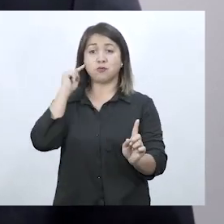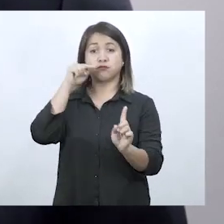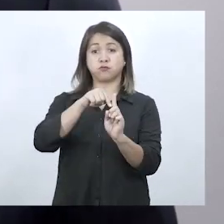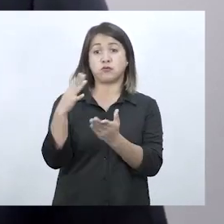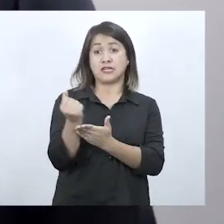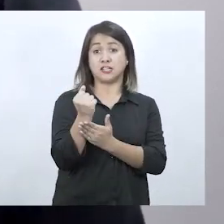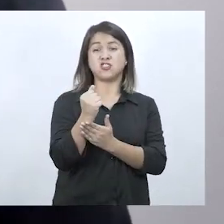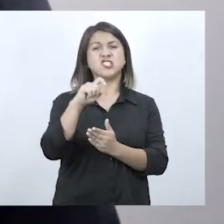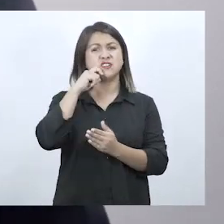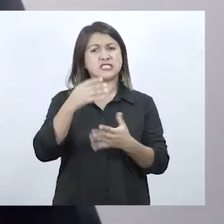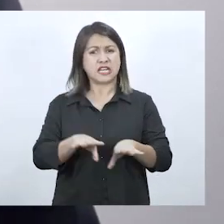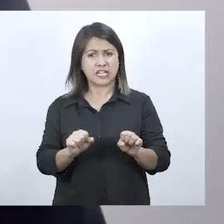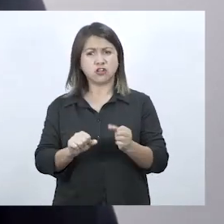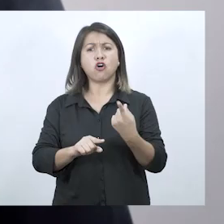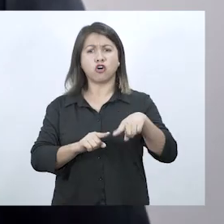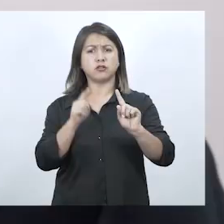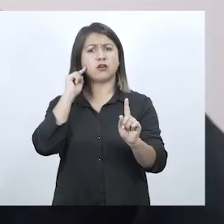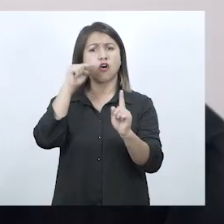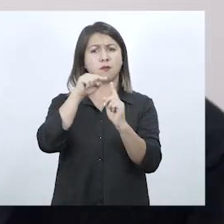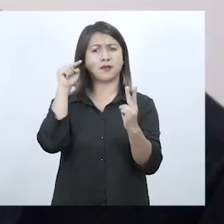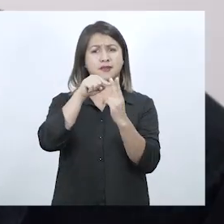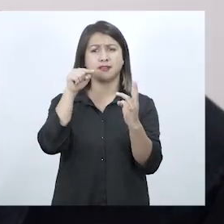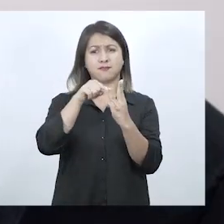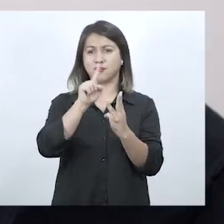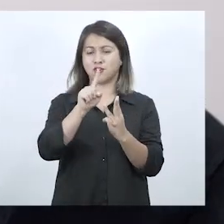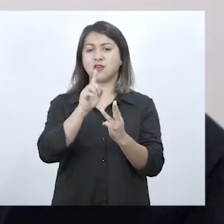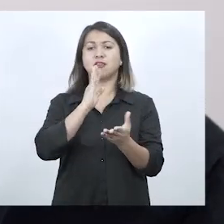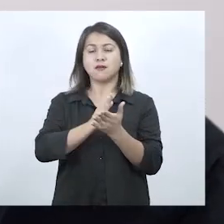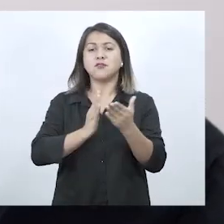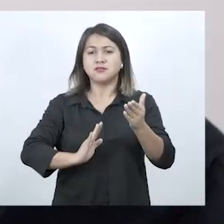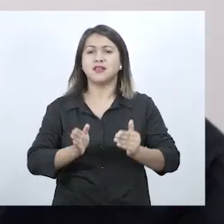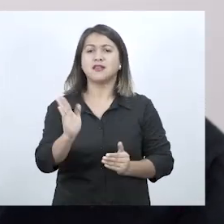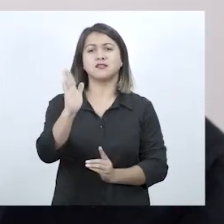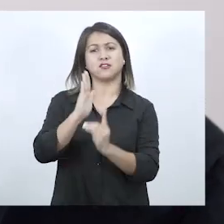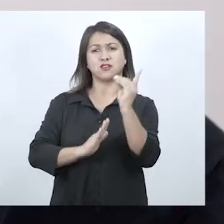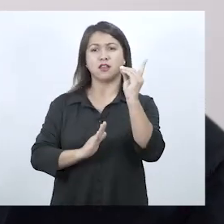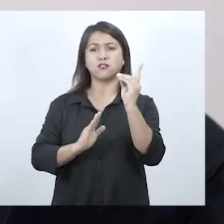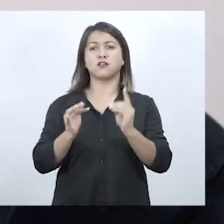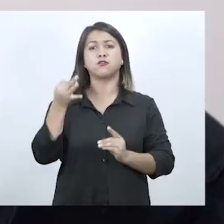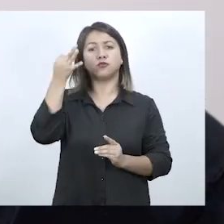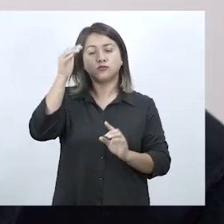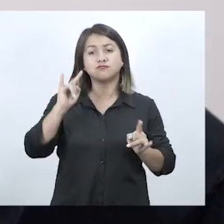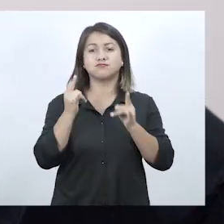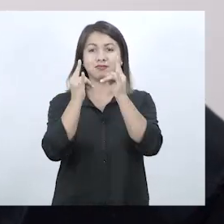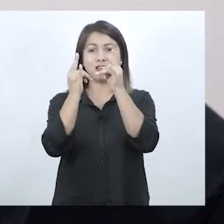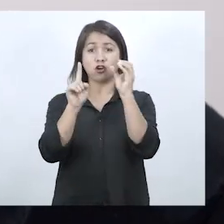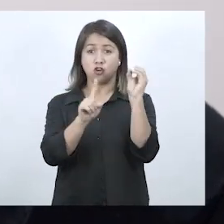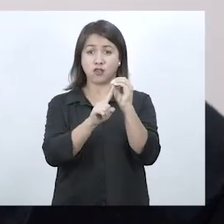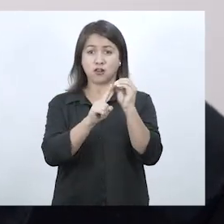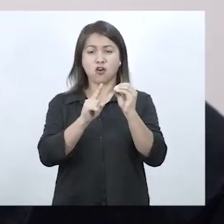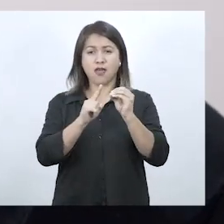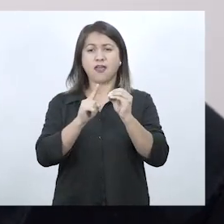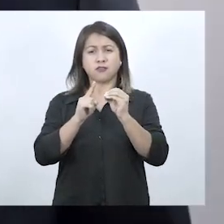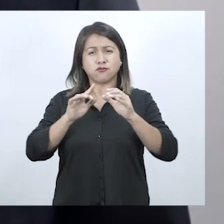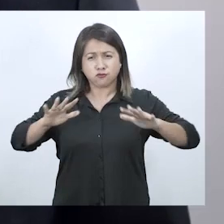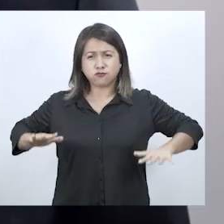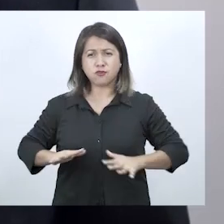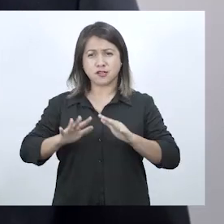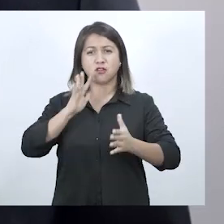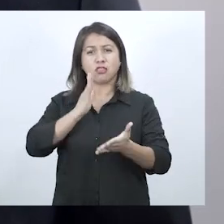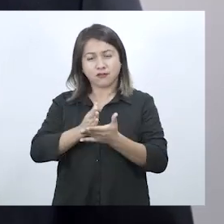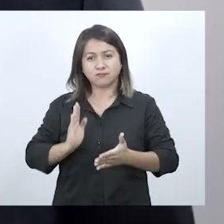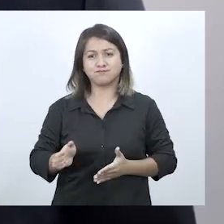golondrina no hace verano. Para seguir desarrollándonos y construir el futuro de Codelco, el esfuerzo debe